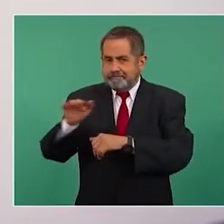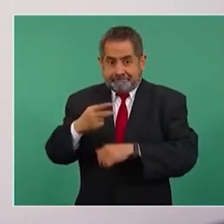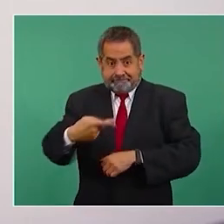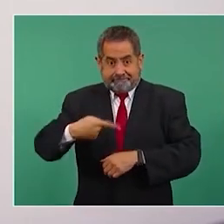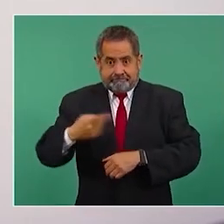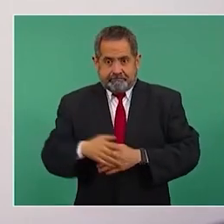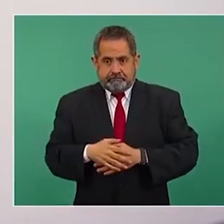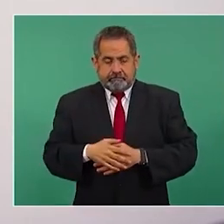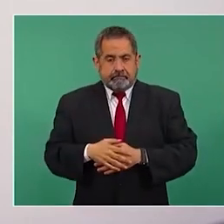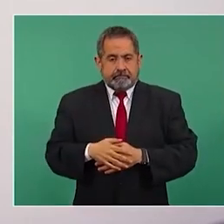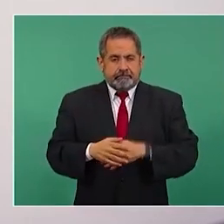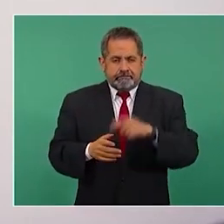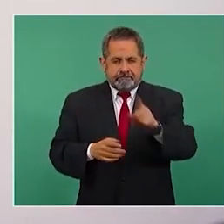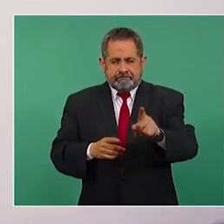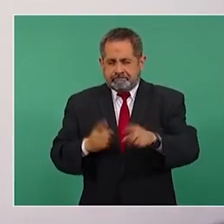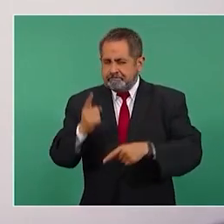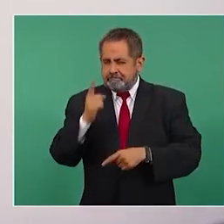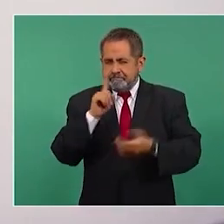Le digo Salinas.